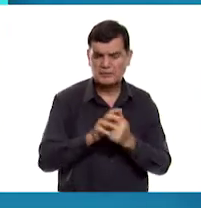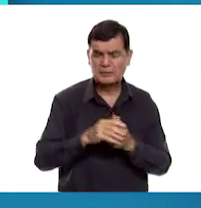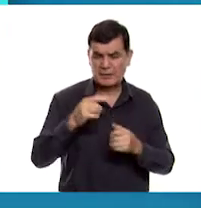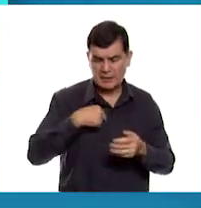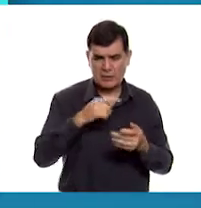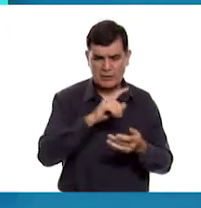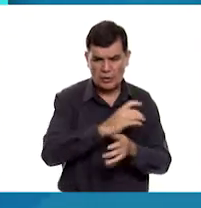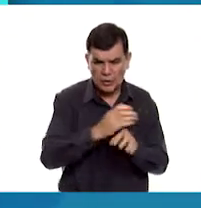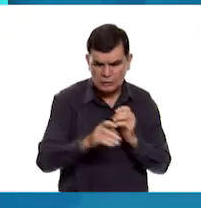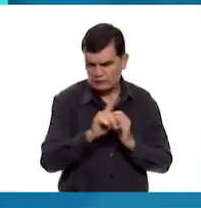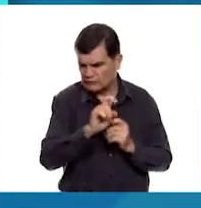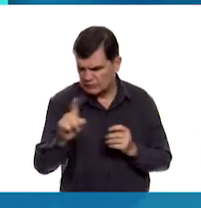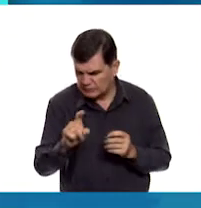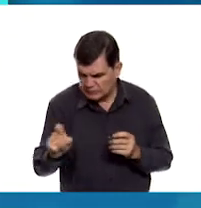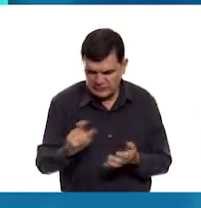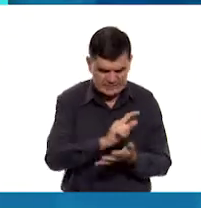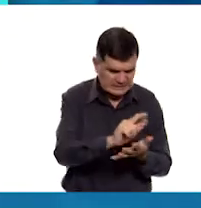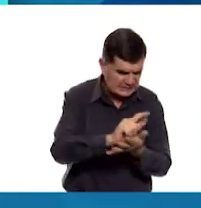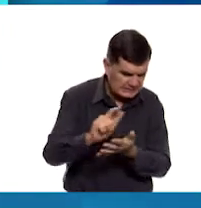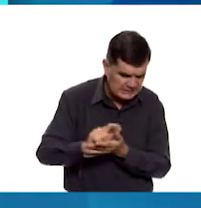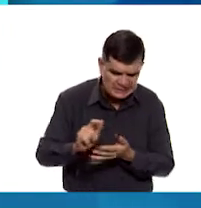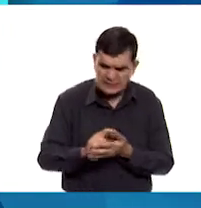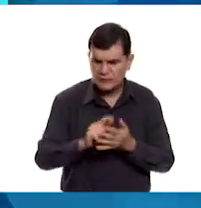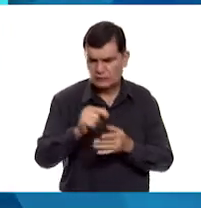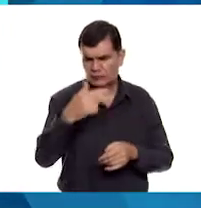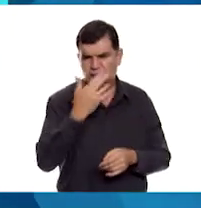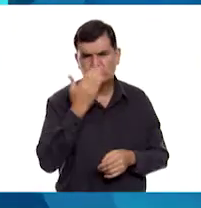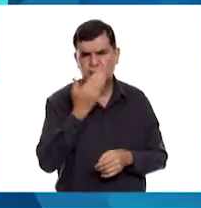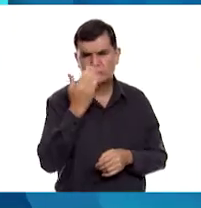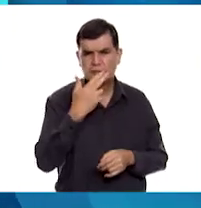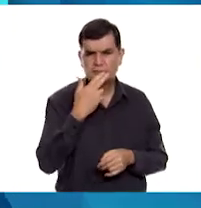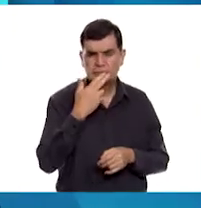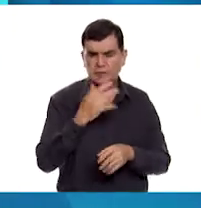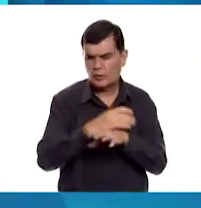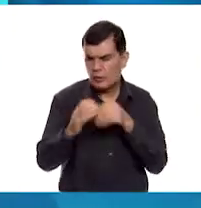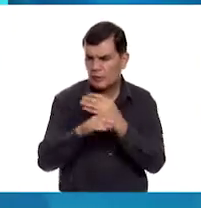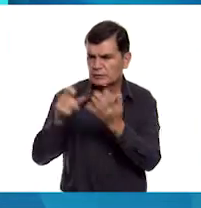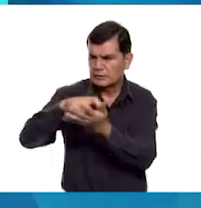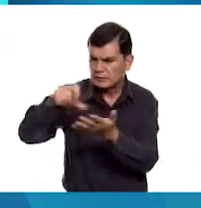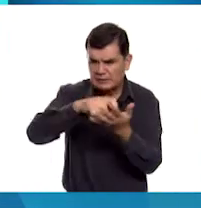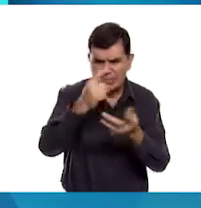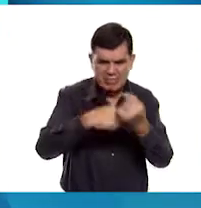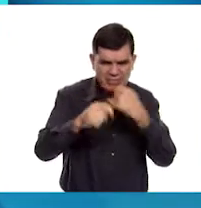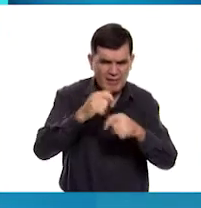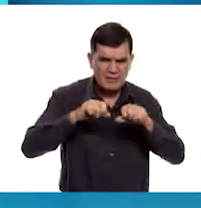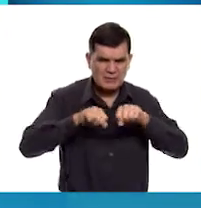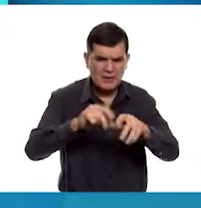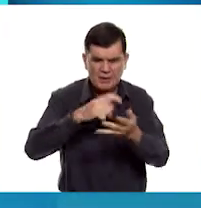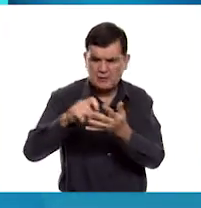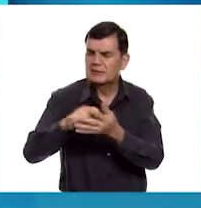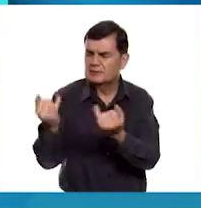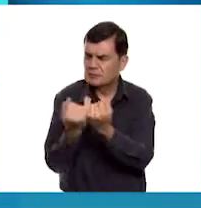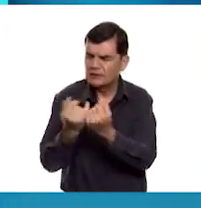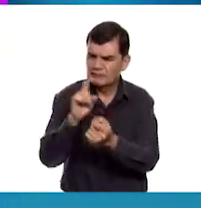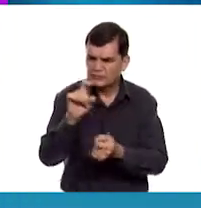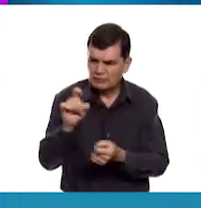Desinfecta las superficies de los objetos que más utilizas. También las cosas que compres en la tienda o en el supermercado.